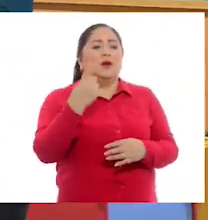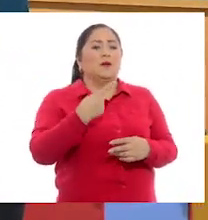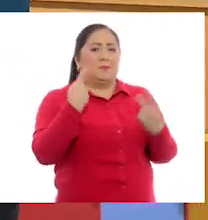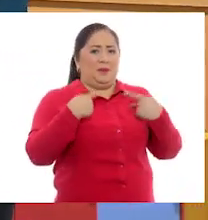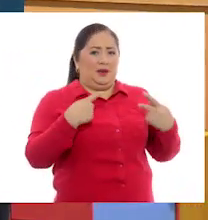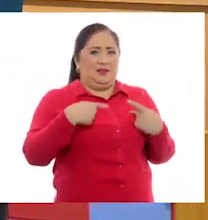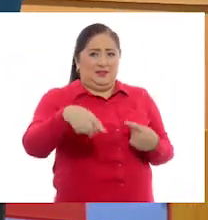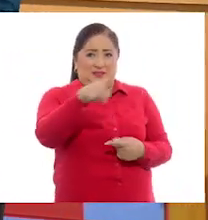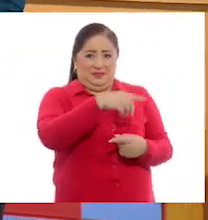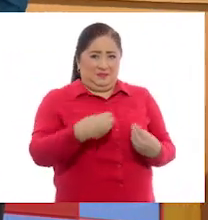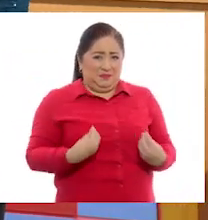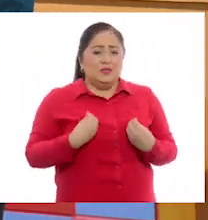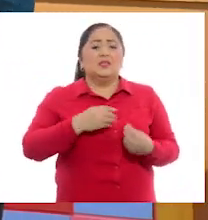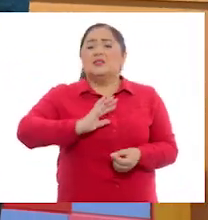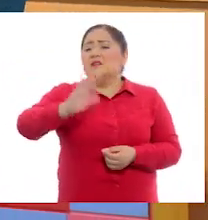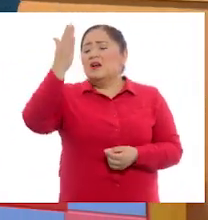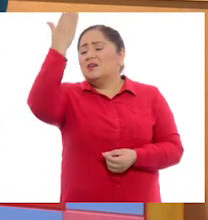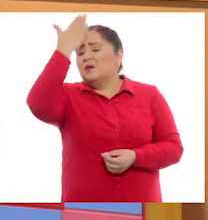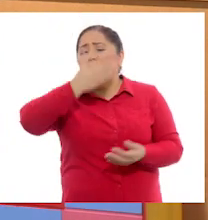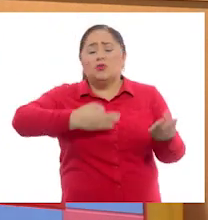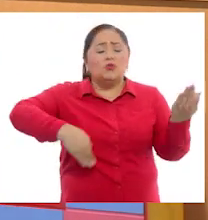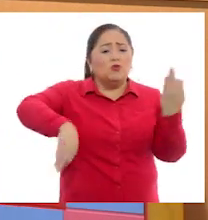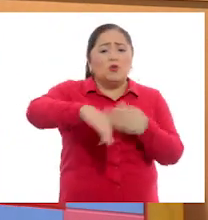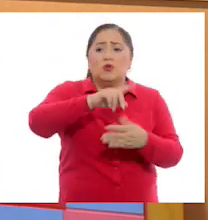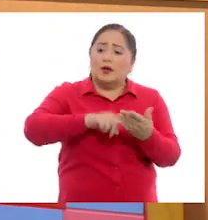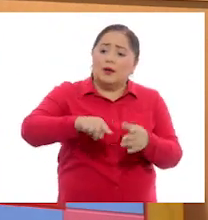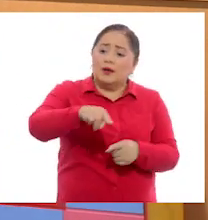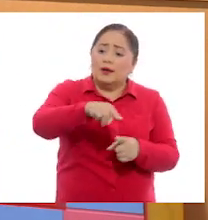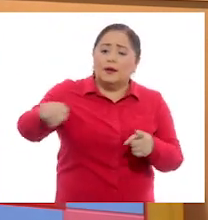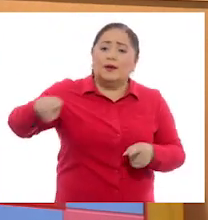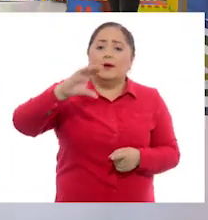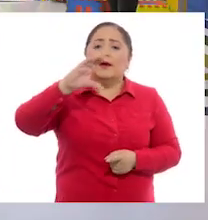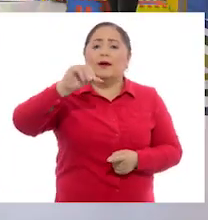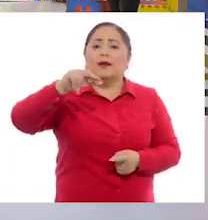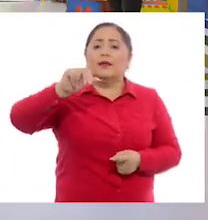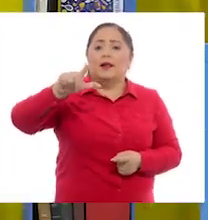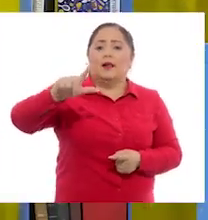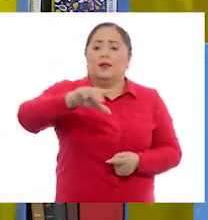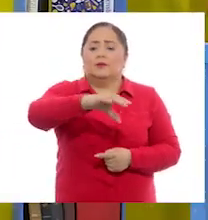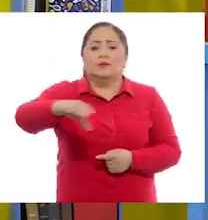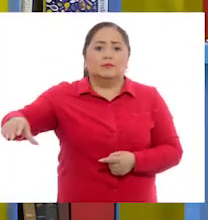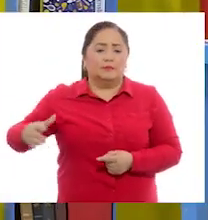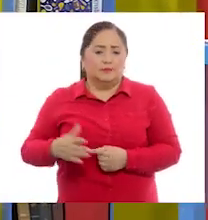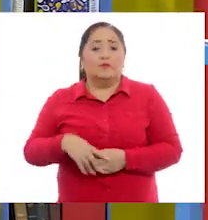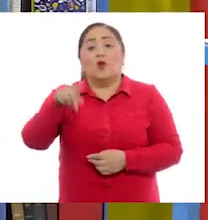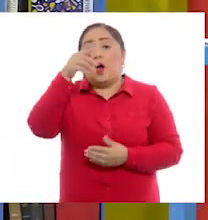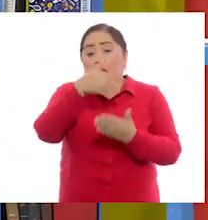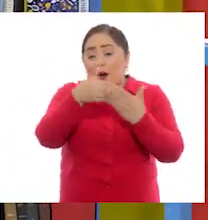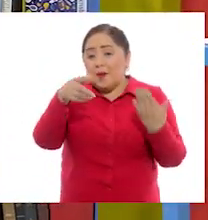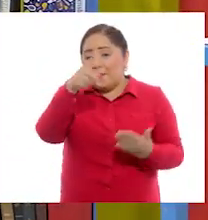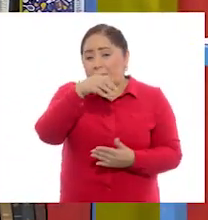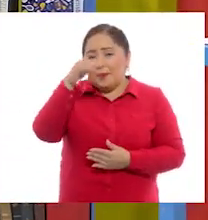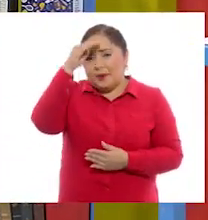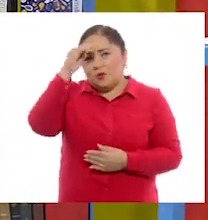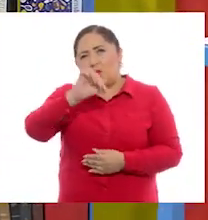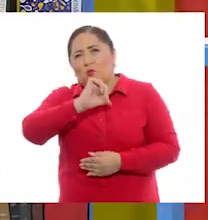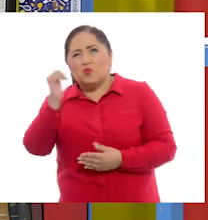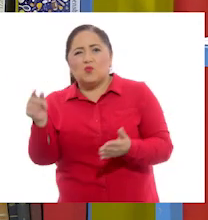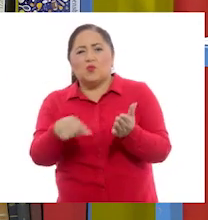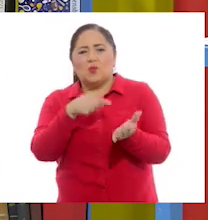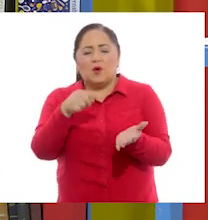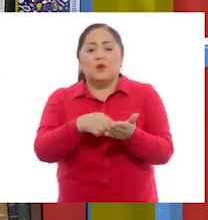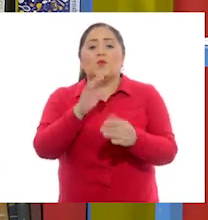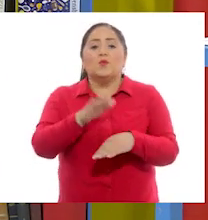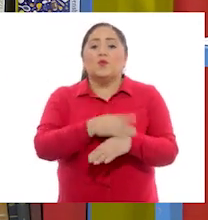gente que vive por ahí, saben todos perfectamente que ahí es Canal Nacional. Muy bien. Piensen en más lugares de referencia